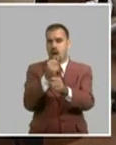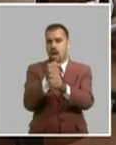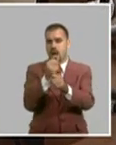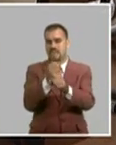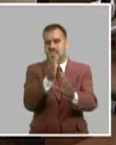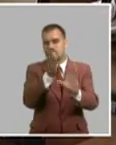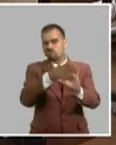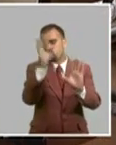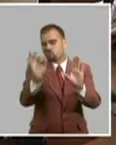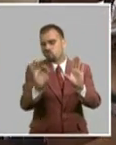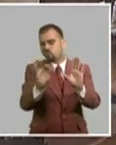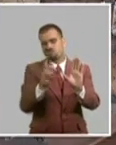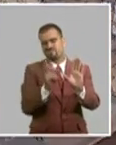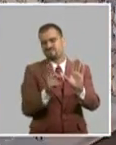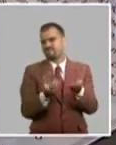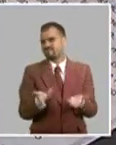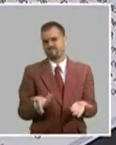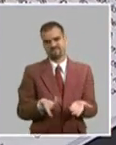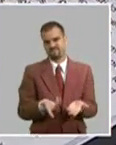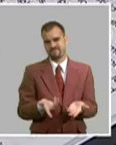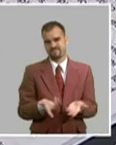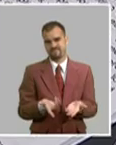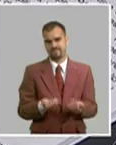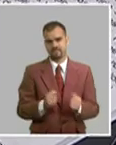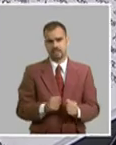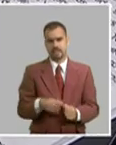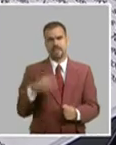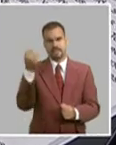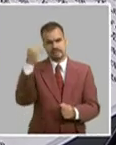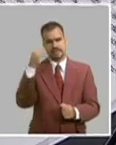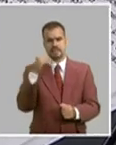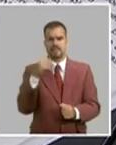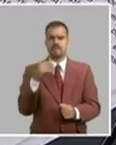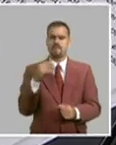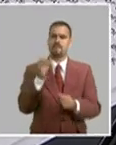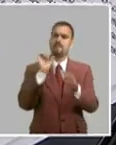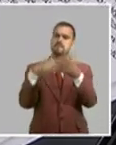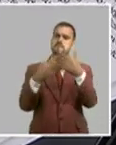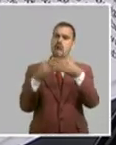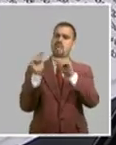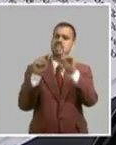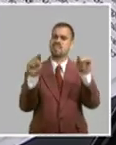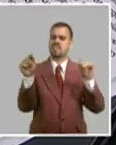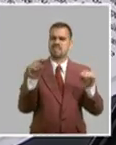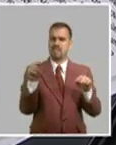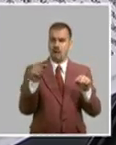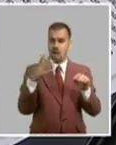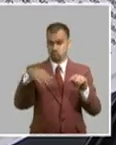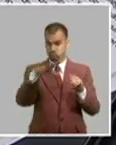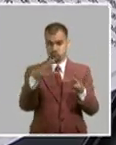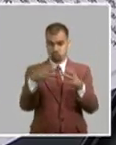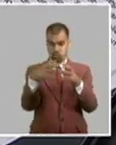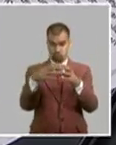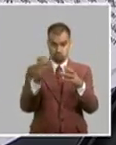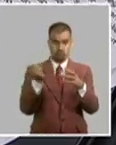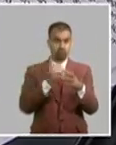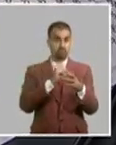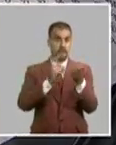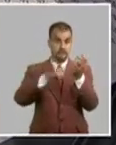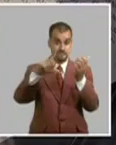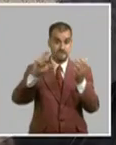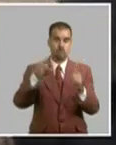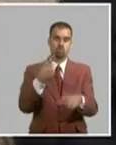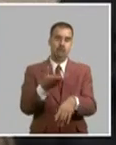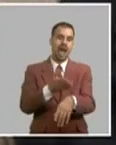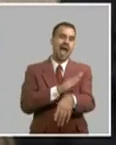Es una responsabilidad en aquellos lugares donde hay comité de centro, que nosotros previamente